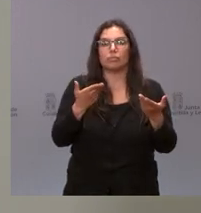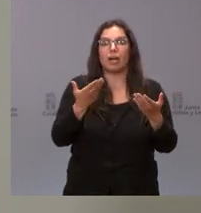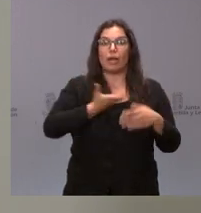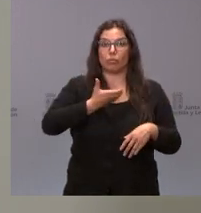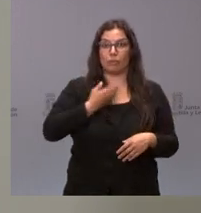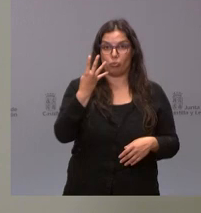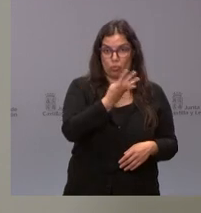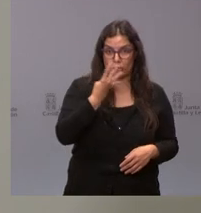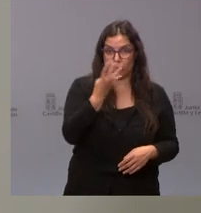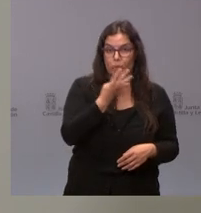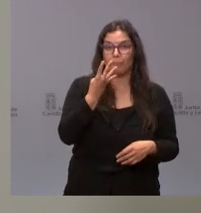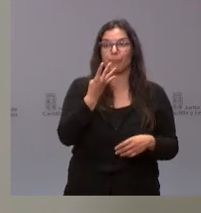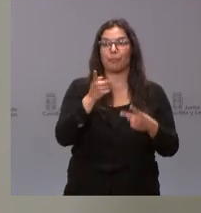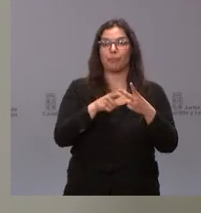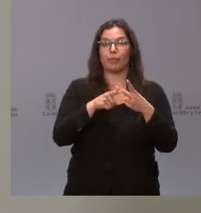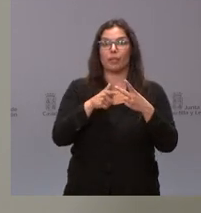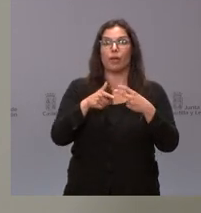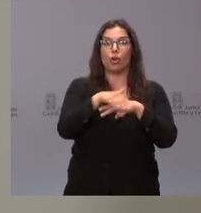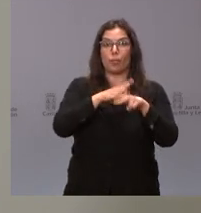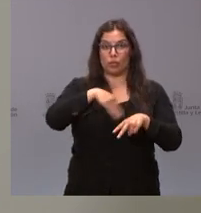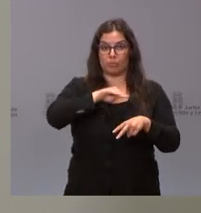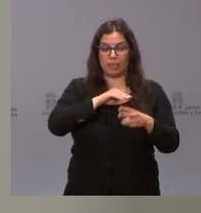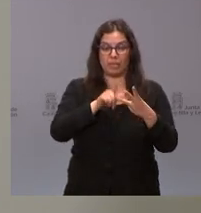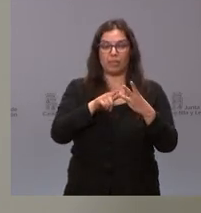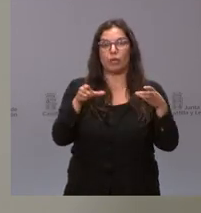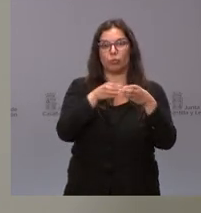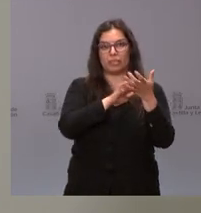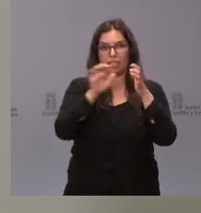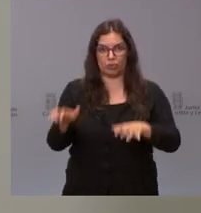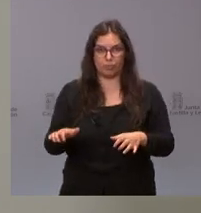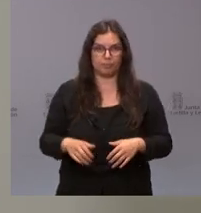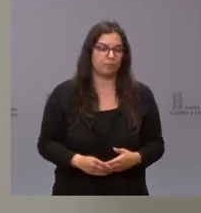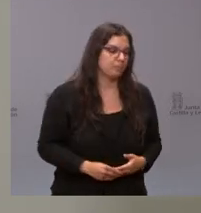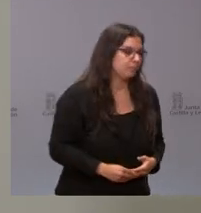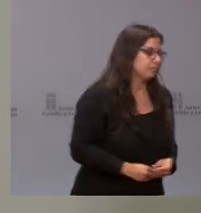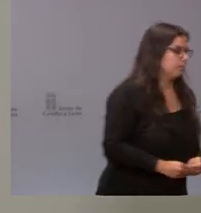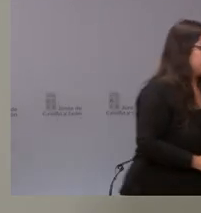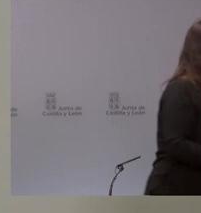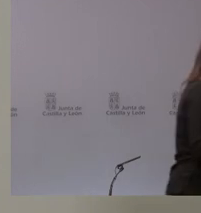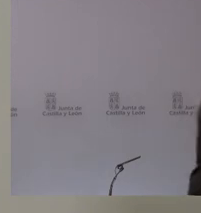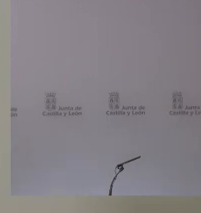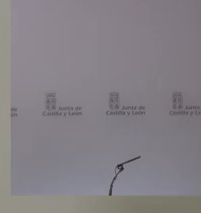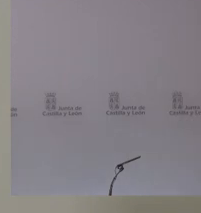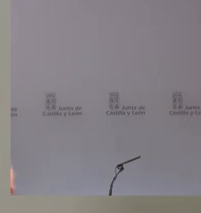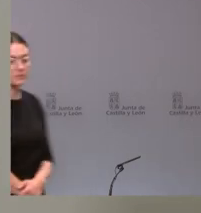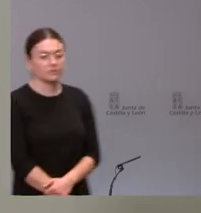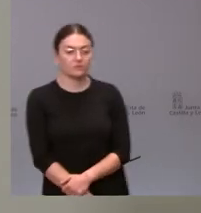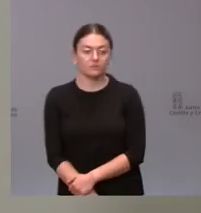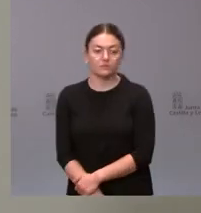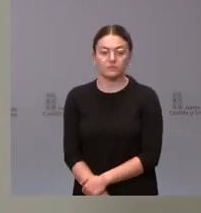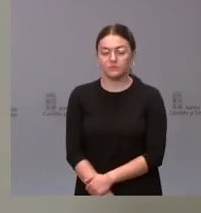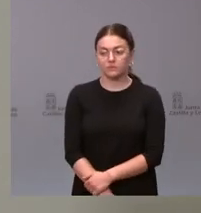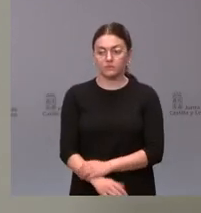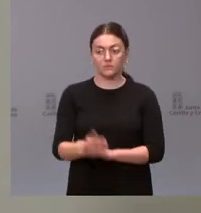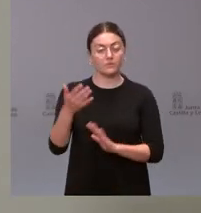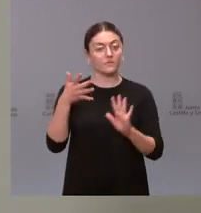ayuntamientos el gobierno de España y la Junta de Castellón por tanto yo creo que todos aquellos que